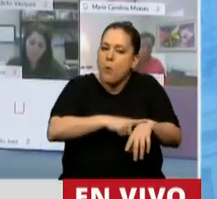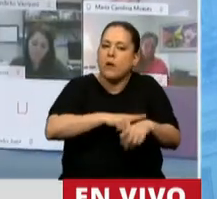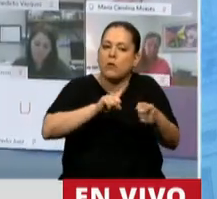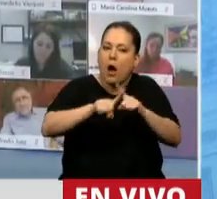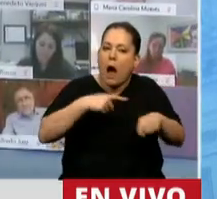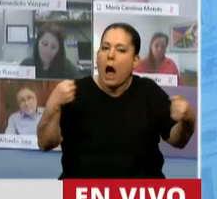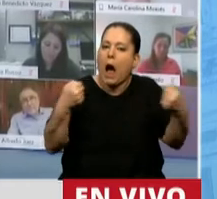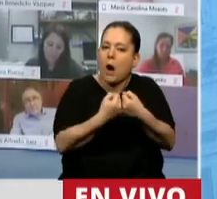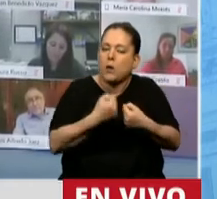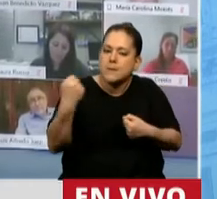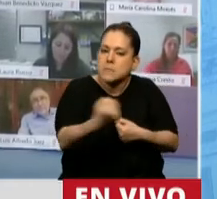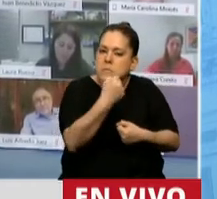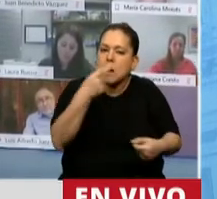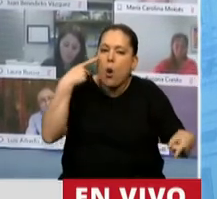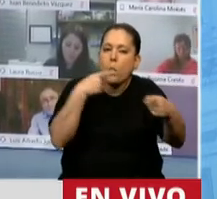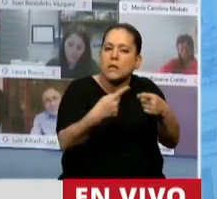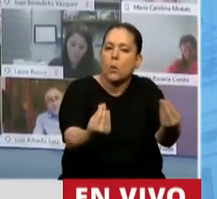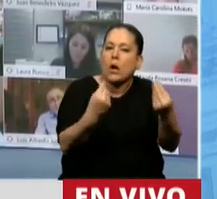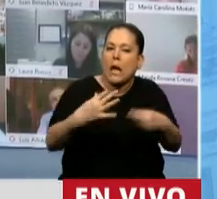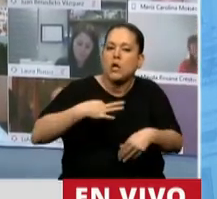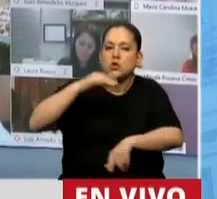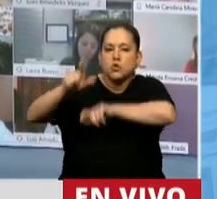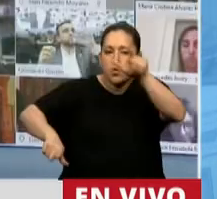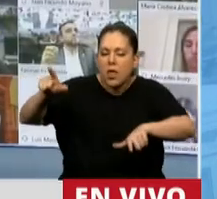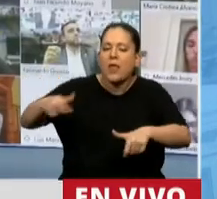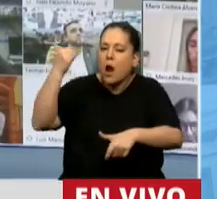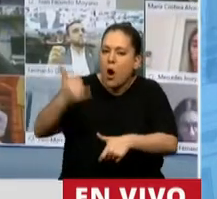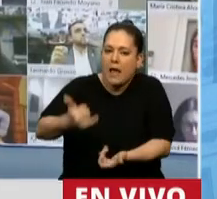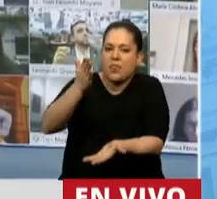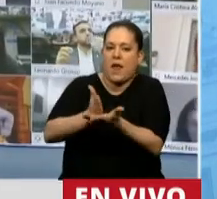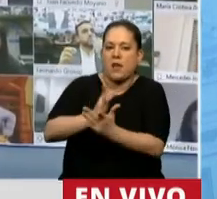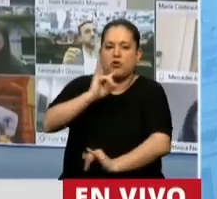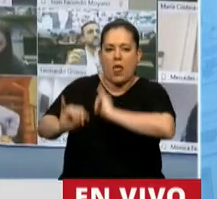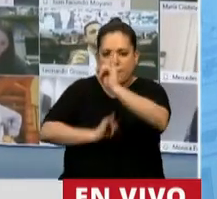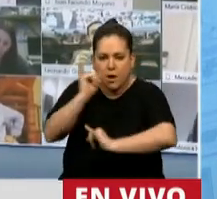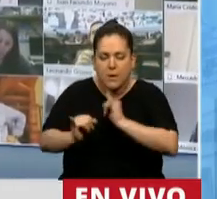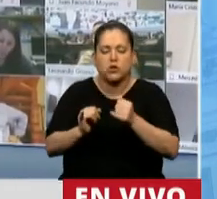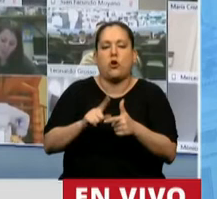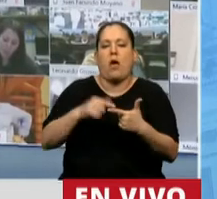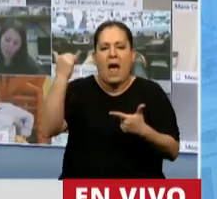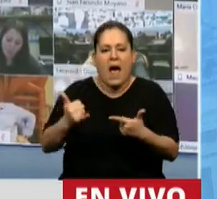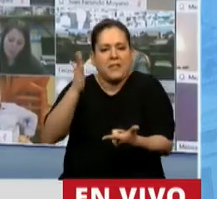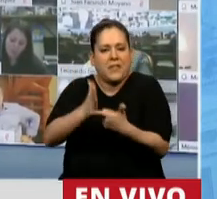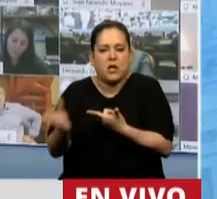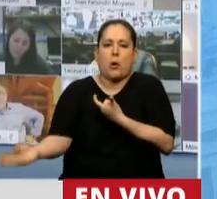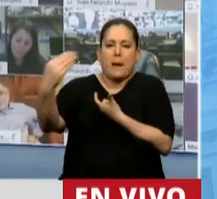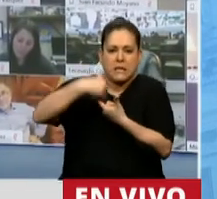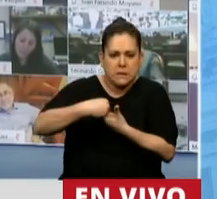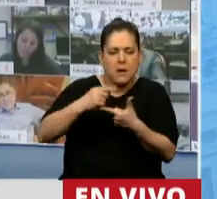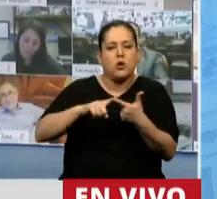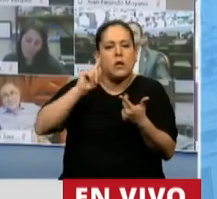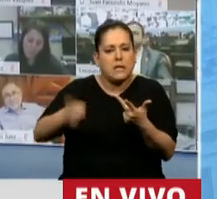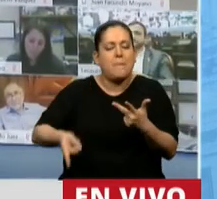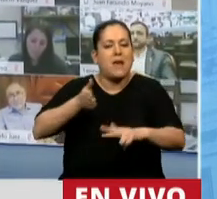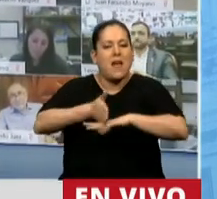busca garantizar a la ciudadanía el acceso a la información, a la participación y a la justicia ambiental.